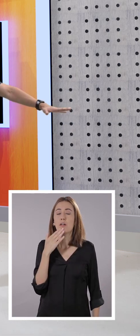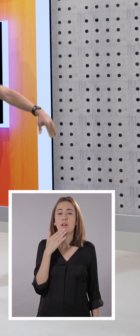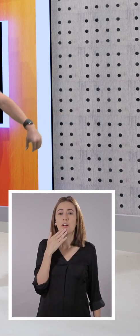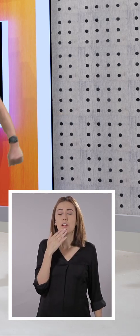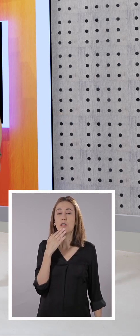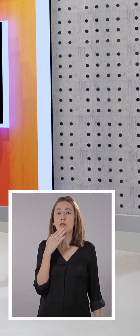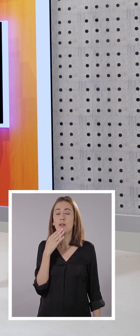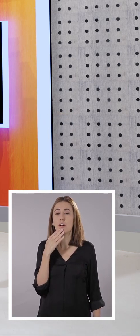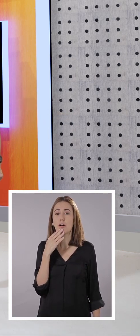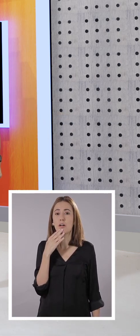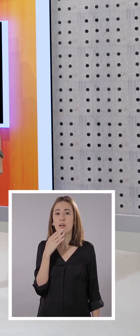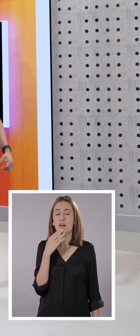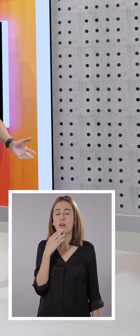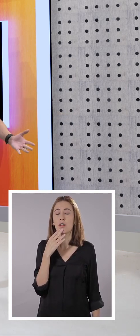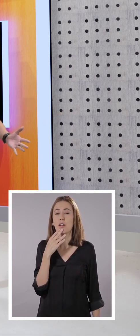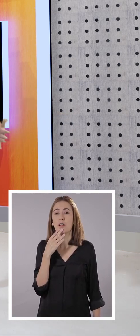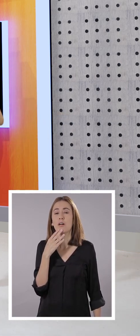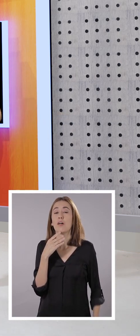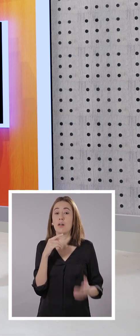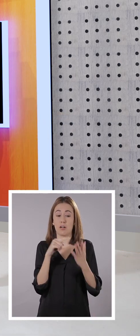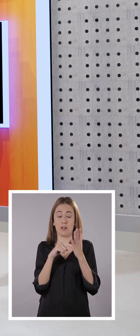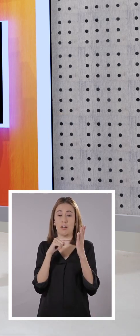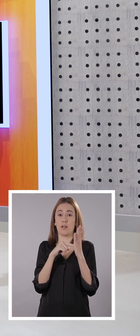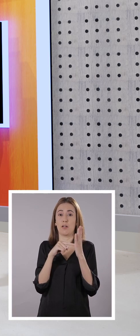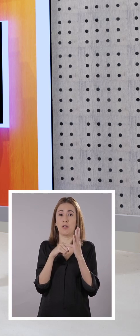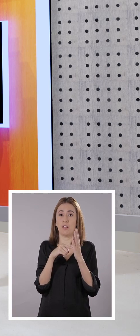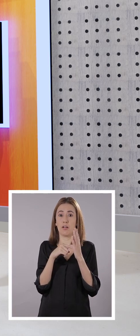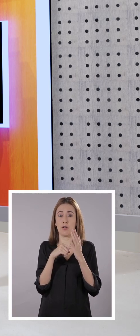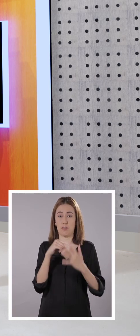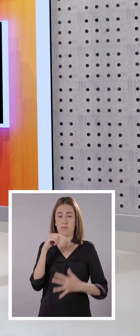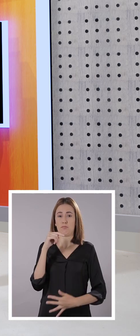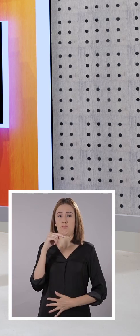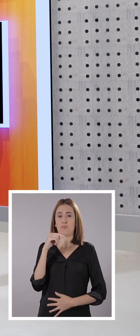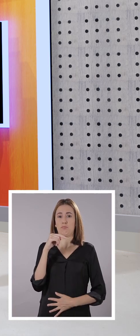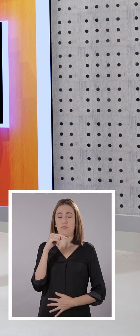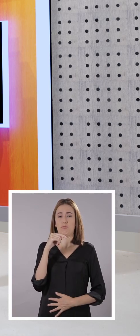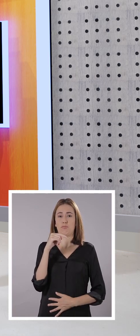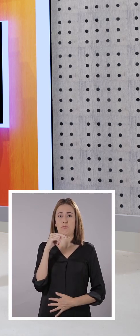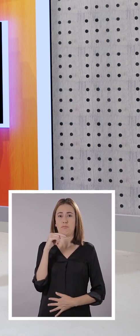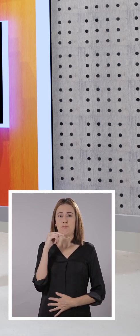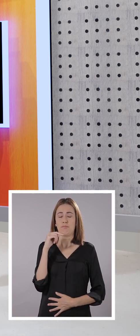Pon tu mano izquierda sobre tu estómago.